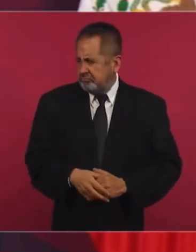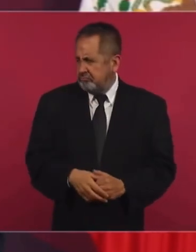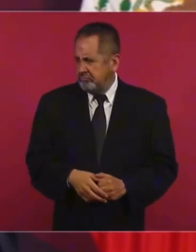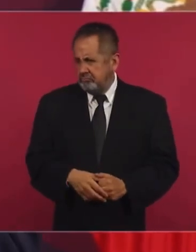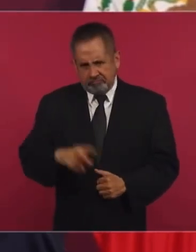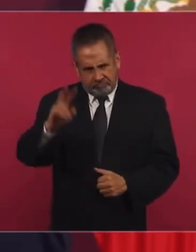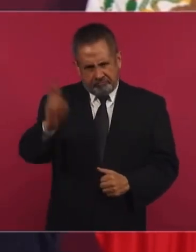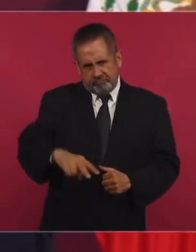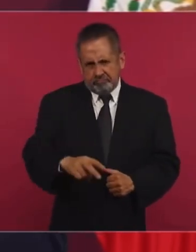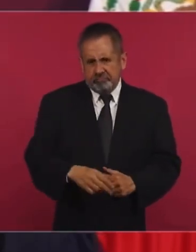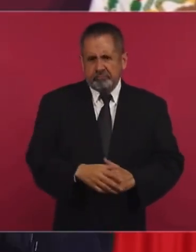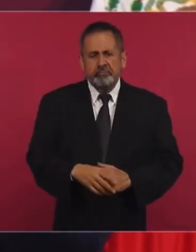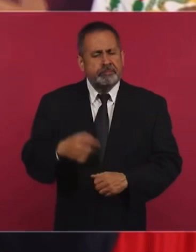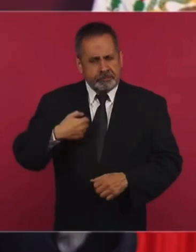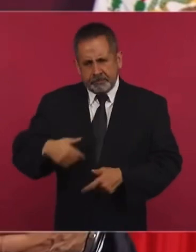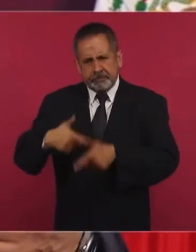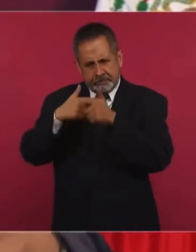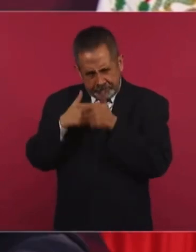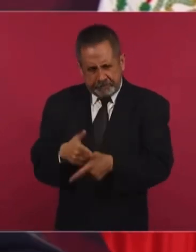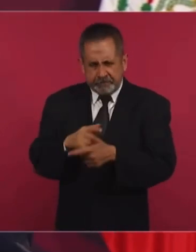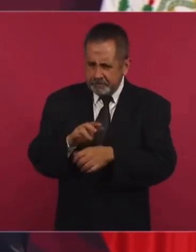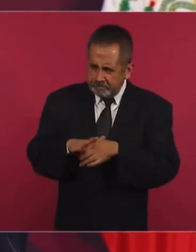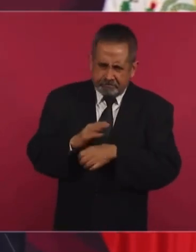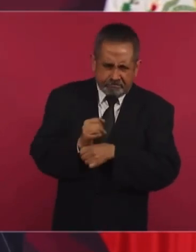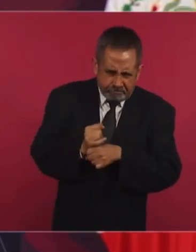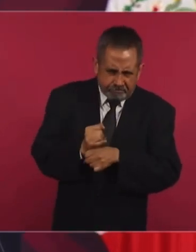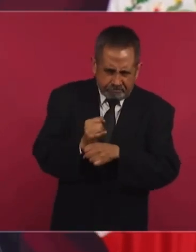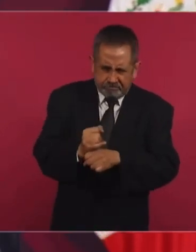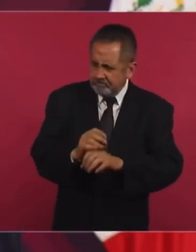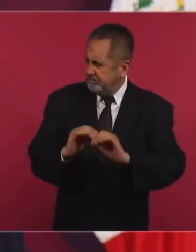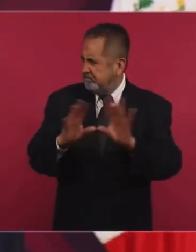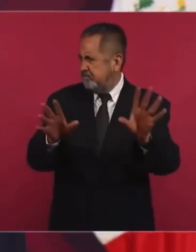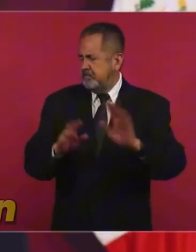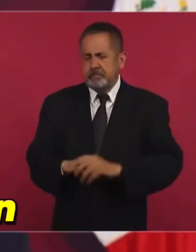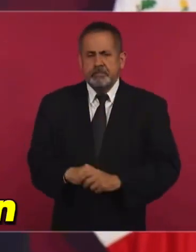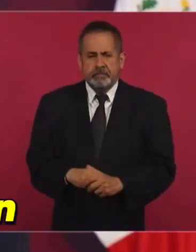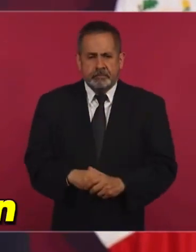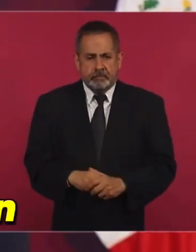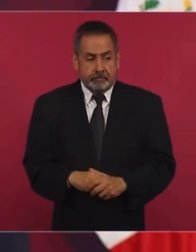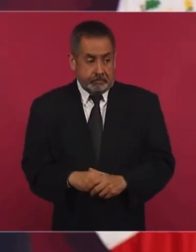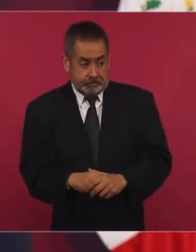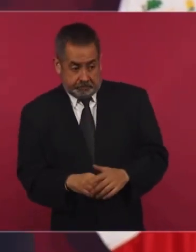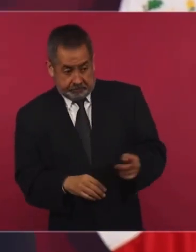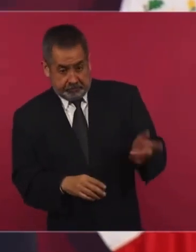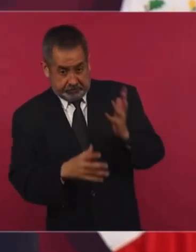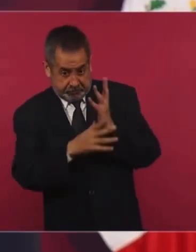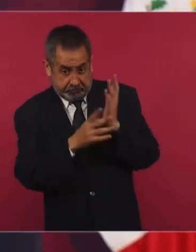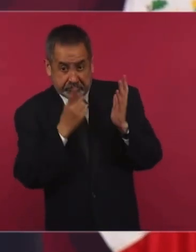vamos a seguir investigando y si es como ellos sostienen